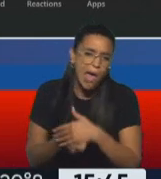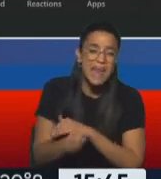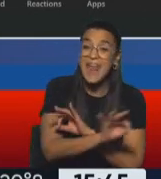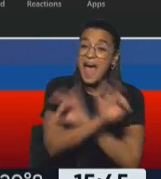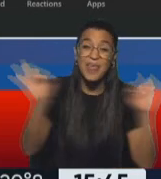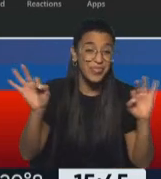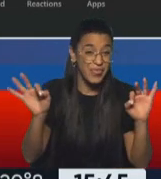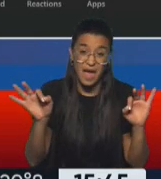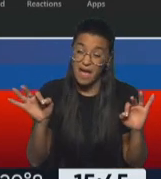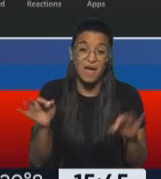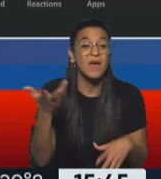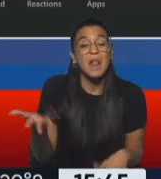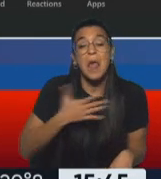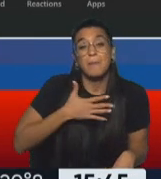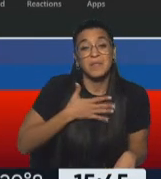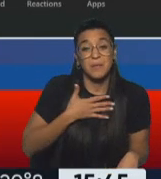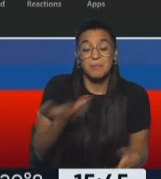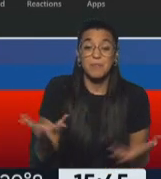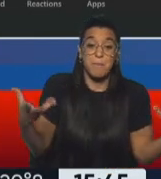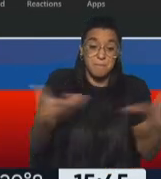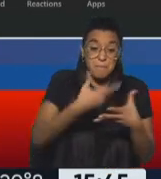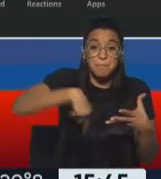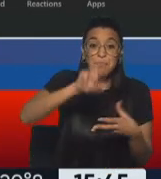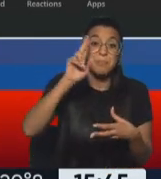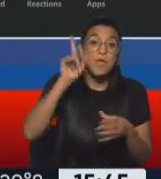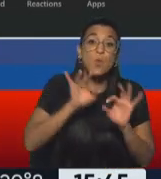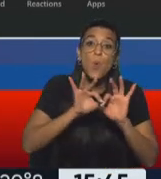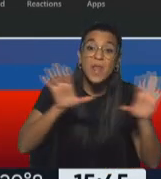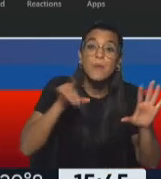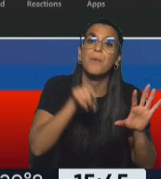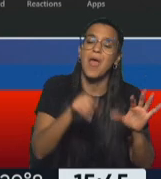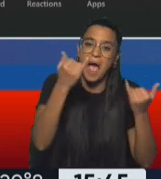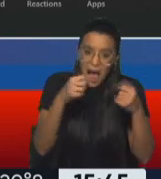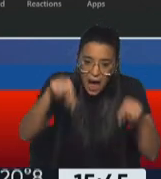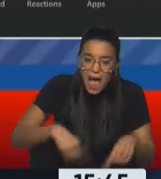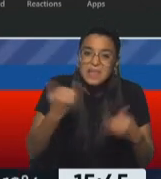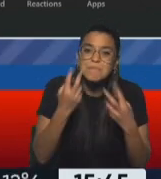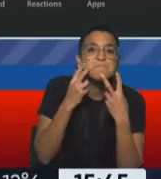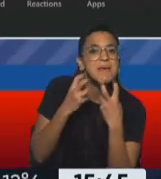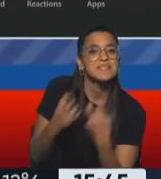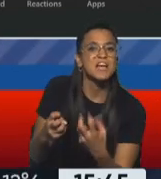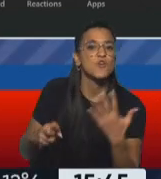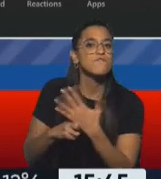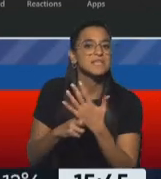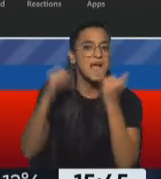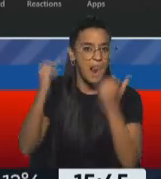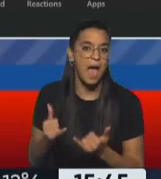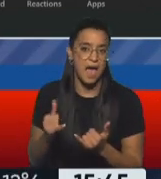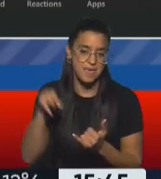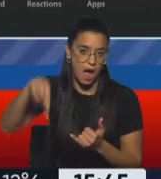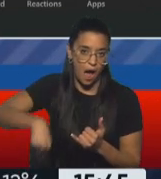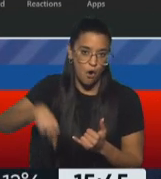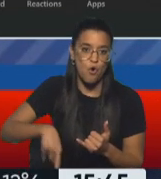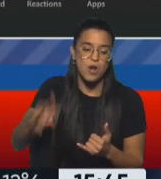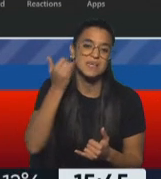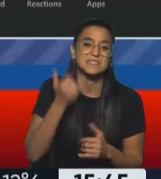lamentablemente dentro del ámbito del Partido Perú Libre hay en esos momentos una investigación fiscal y ya se